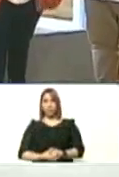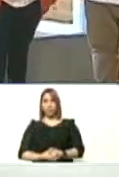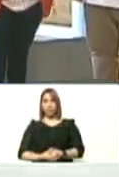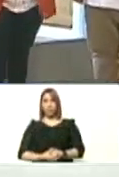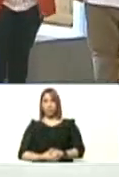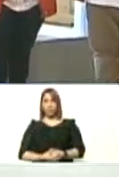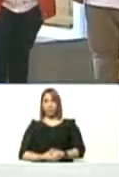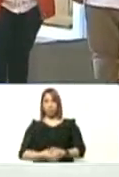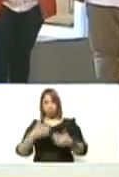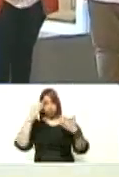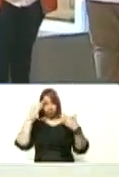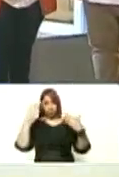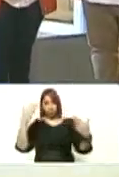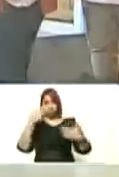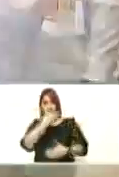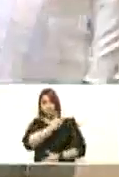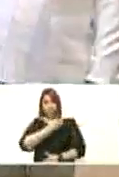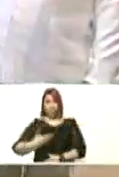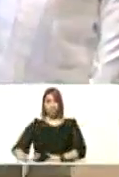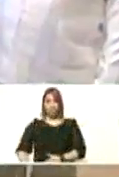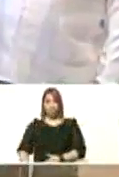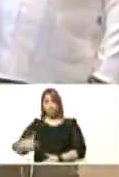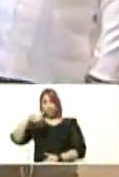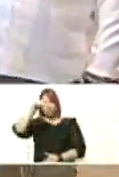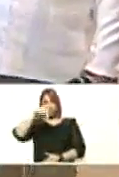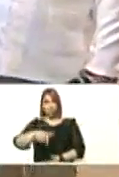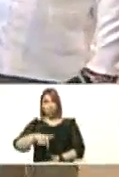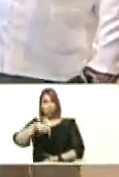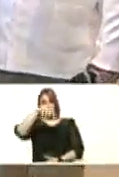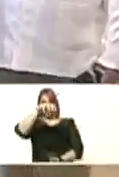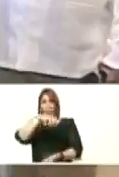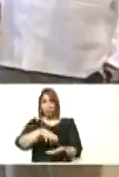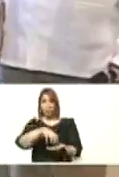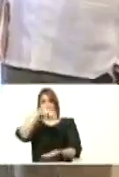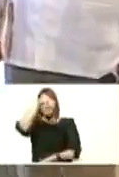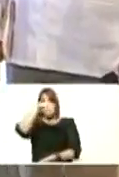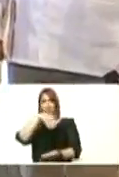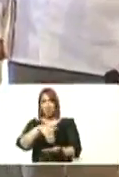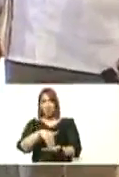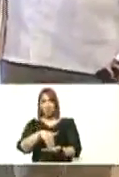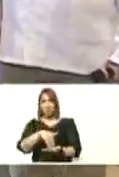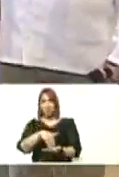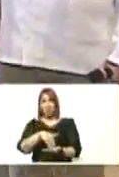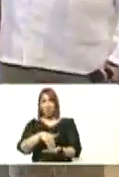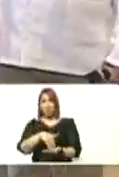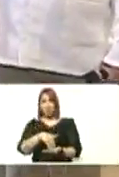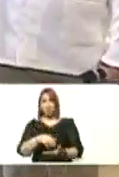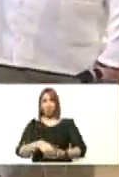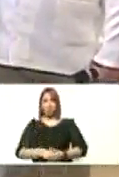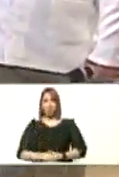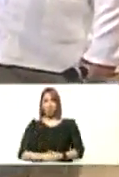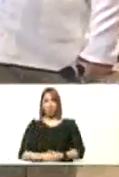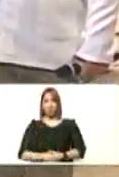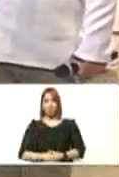saludo presidente desde aquí desde el estado miranda la gran caracas